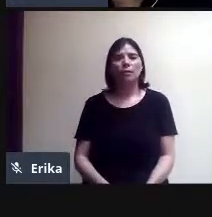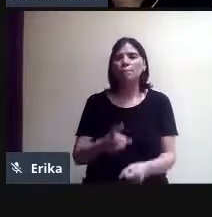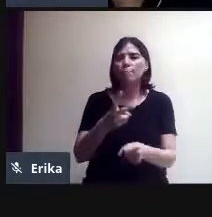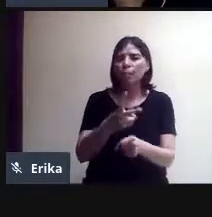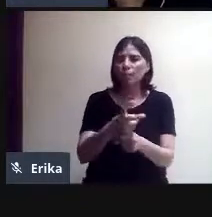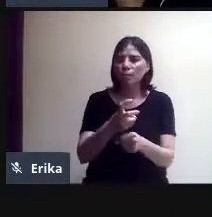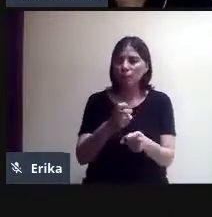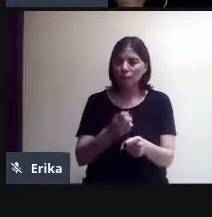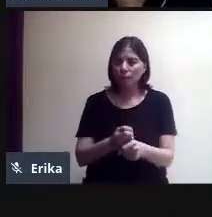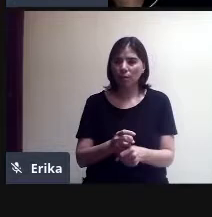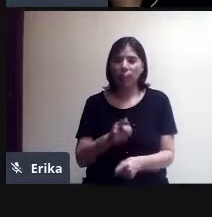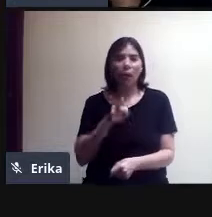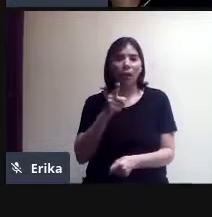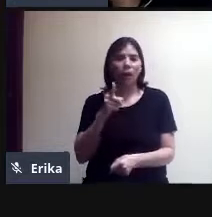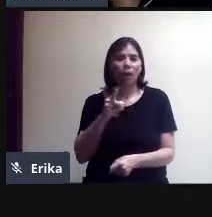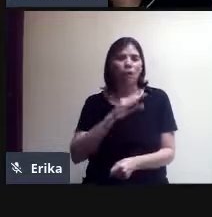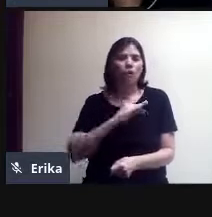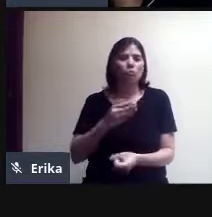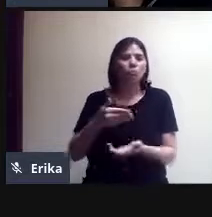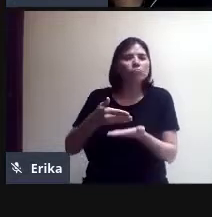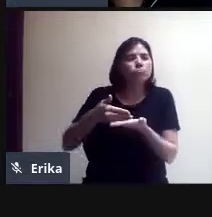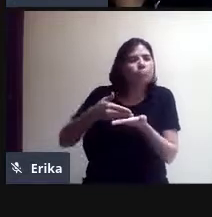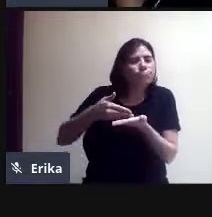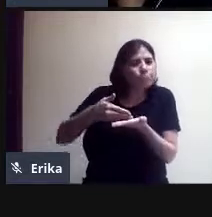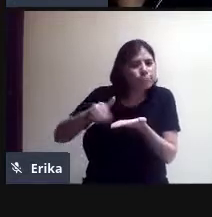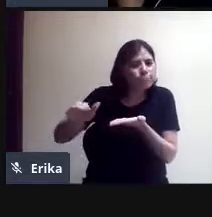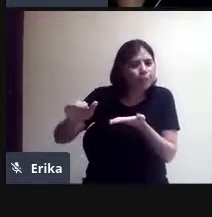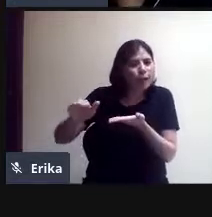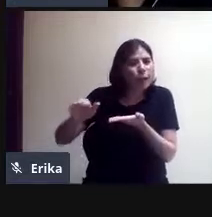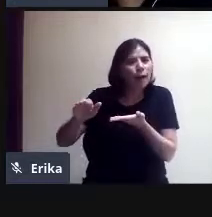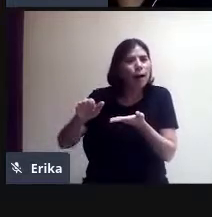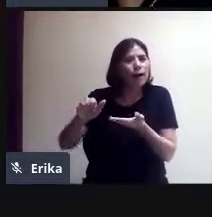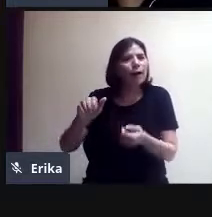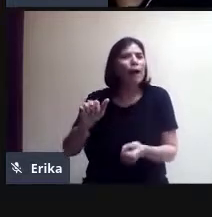expulsar a otros alumnos de la reunión.